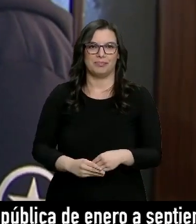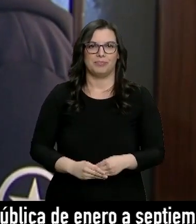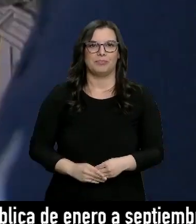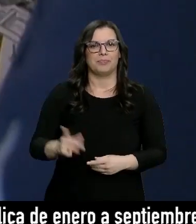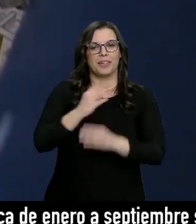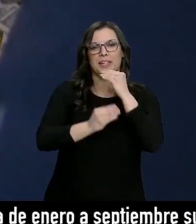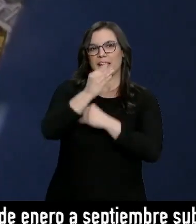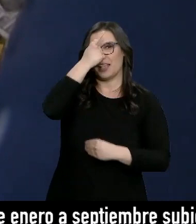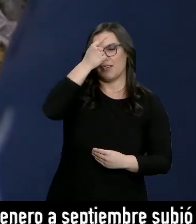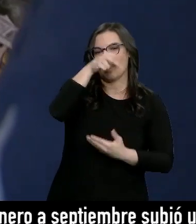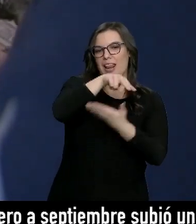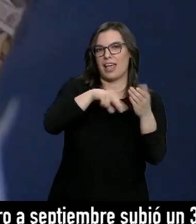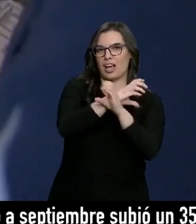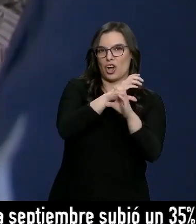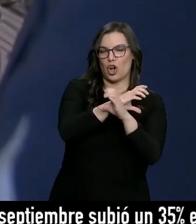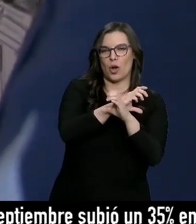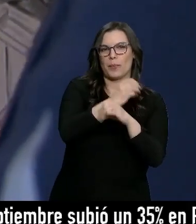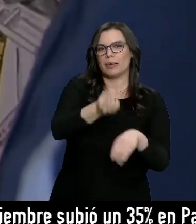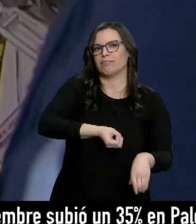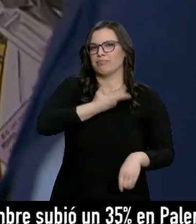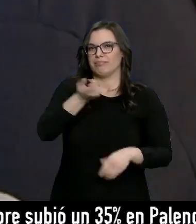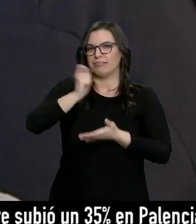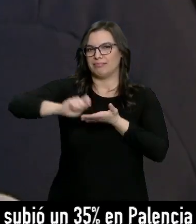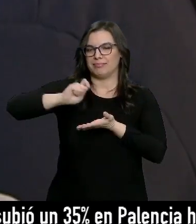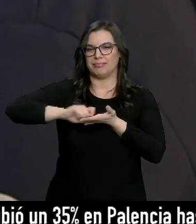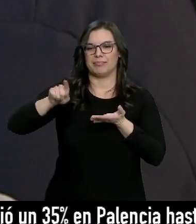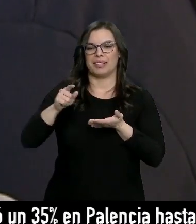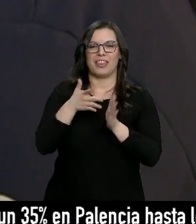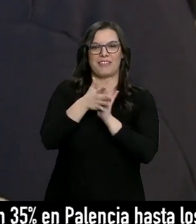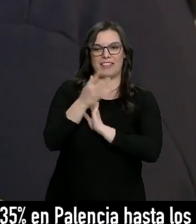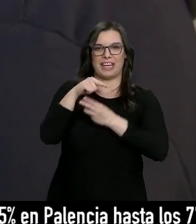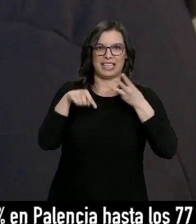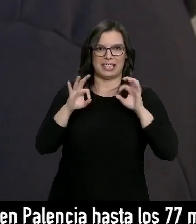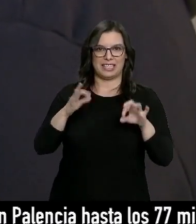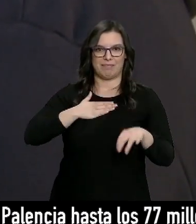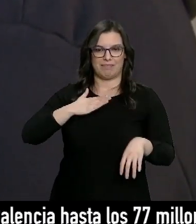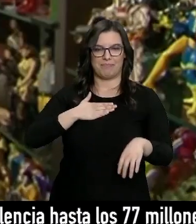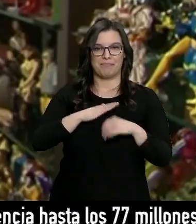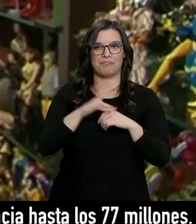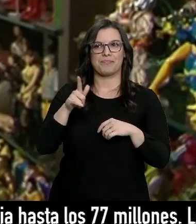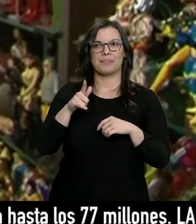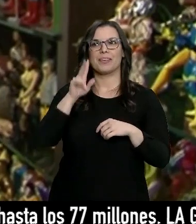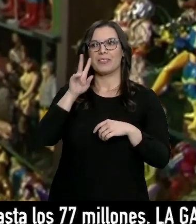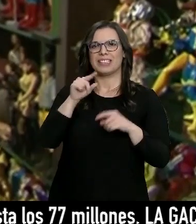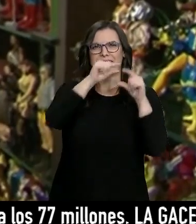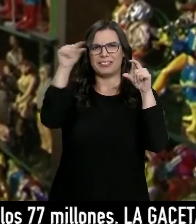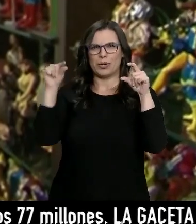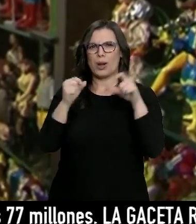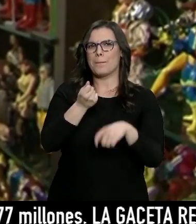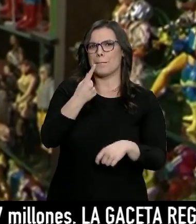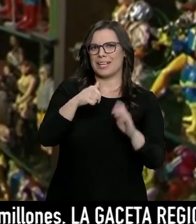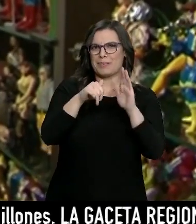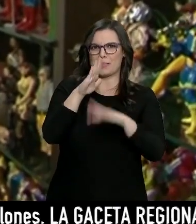Abulense, lector de cómics y gran apasionado de la escritura. Así se define David Galán. Rodeado de más de mil figuras de los